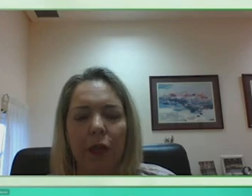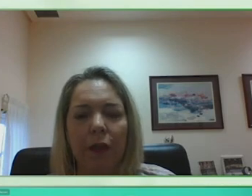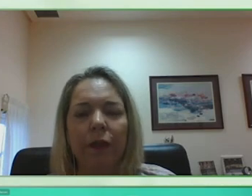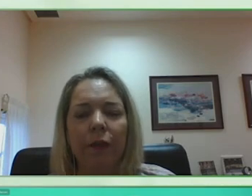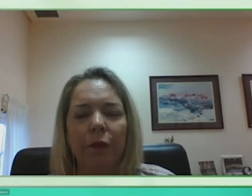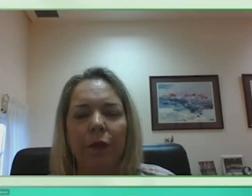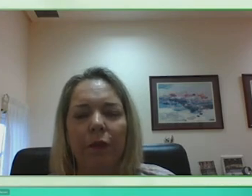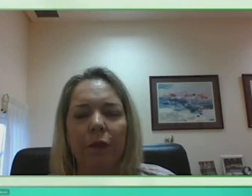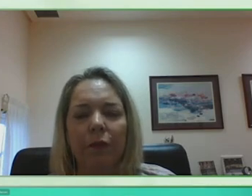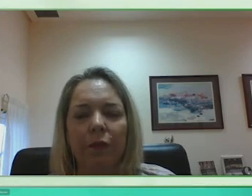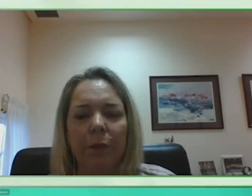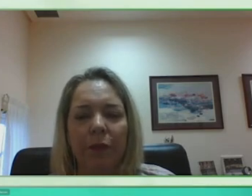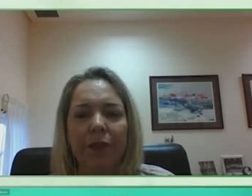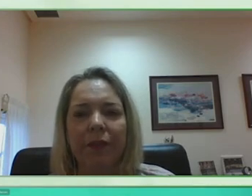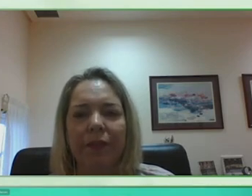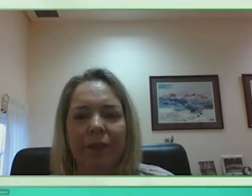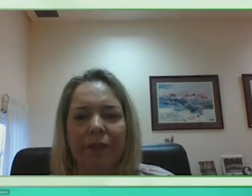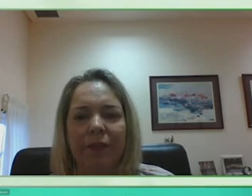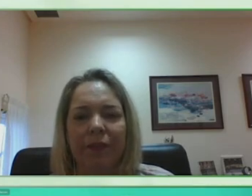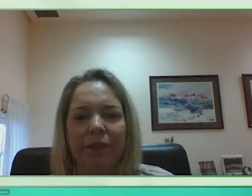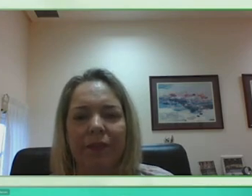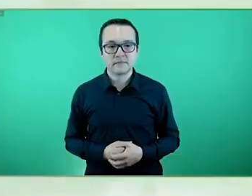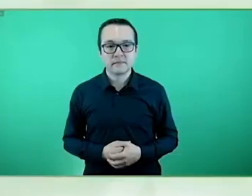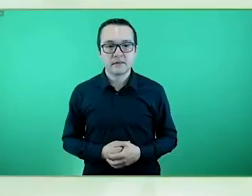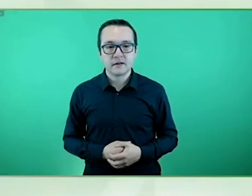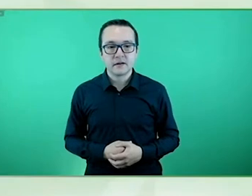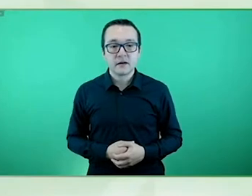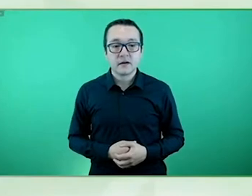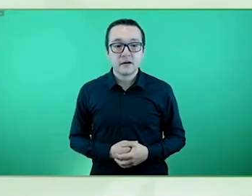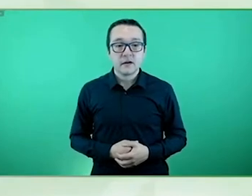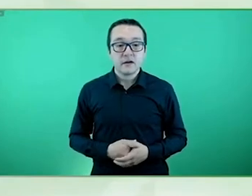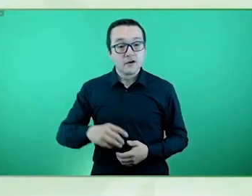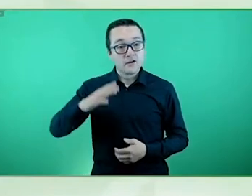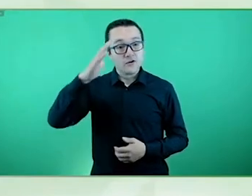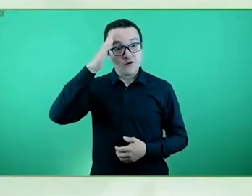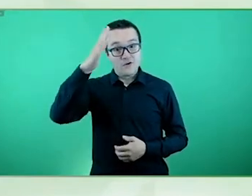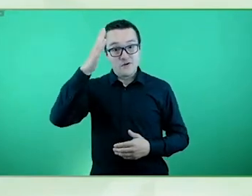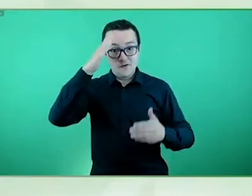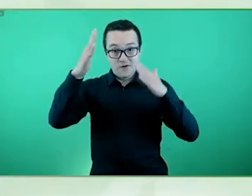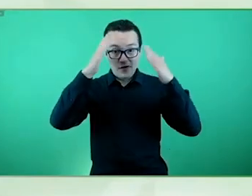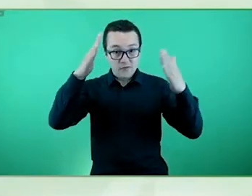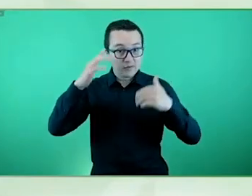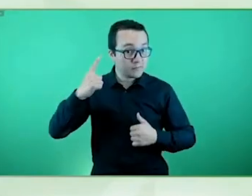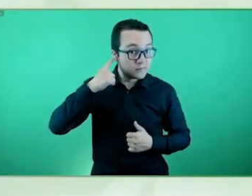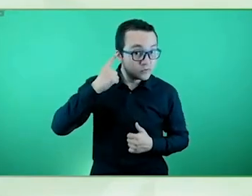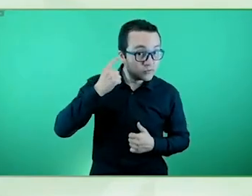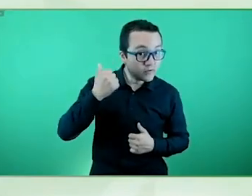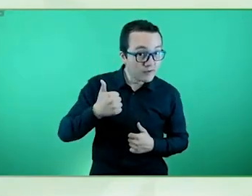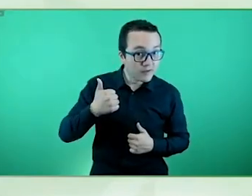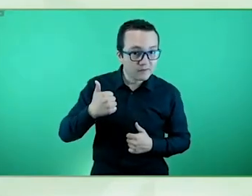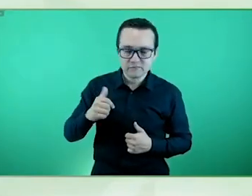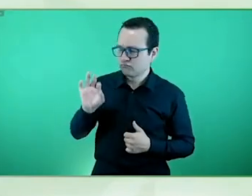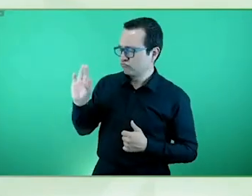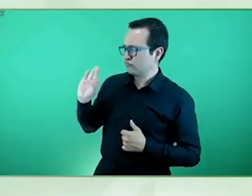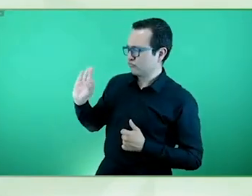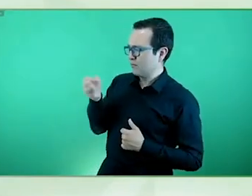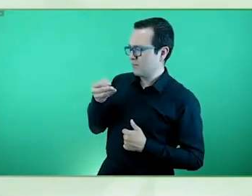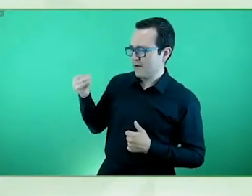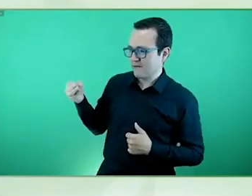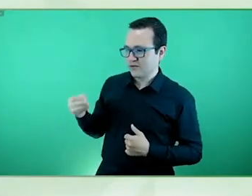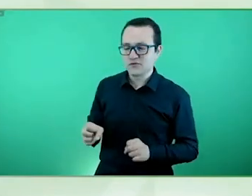¿Hola? ¿Me oís? Perfecto. Vale, gracias Natalia.